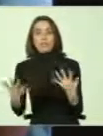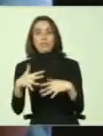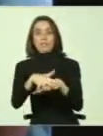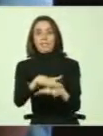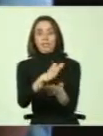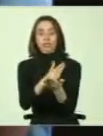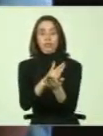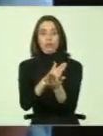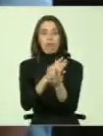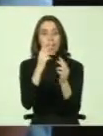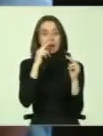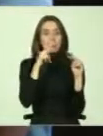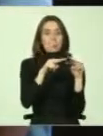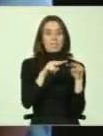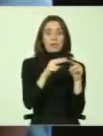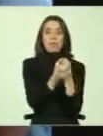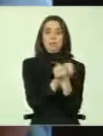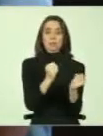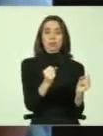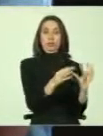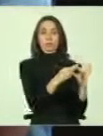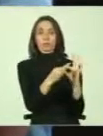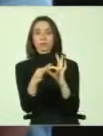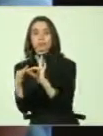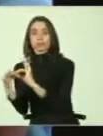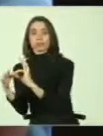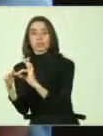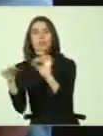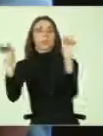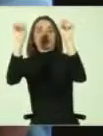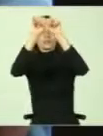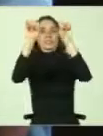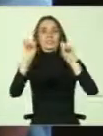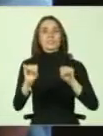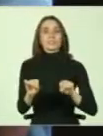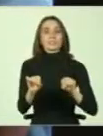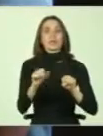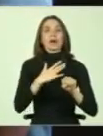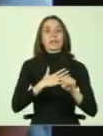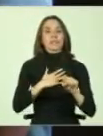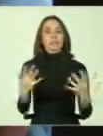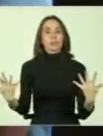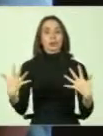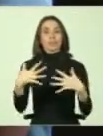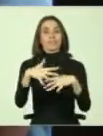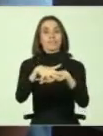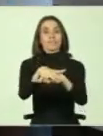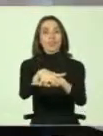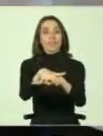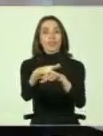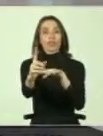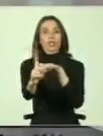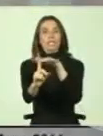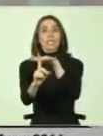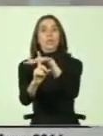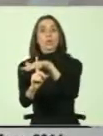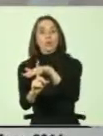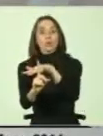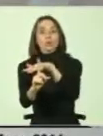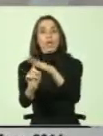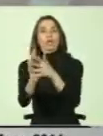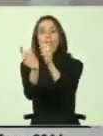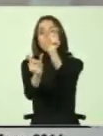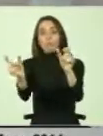escolar, esta mirada que es imposible de articular. Un sistema que nosotros buscamos que sea integrador, que sea inclusivo, que nos